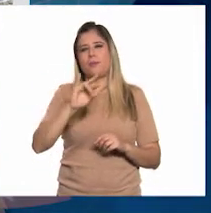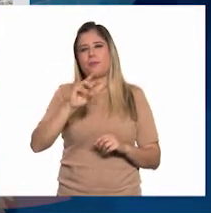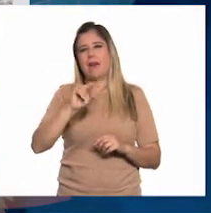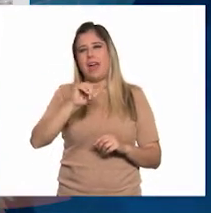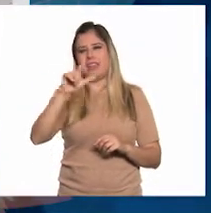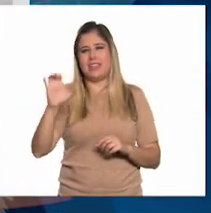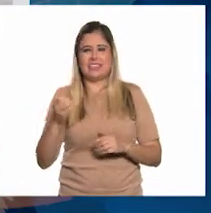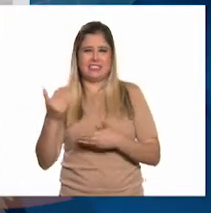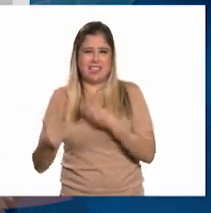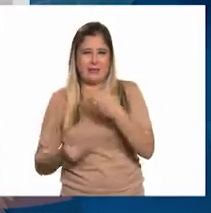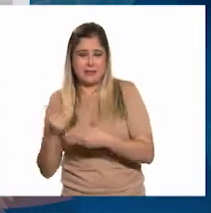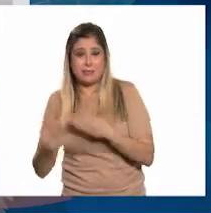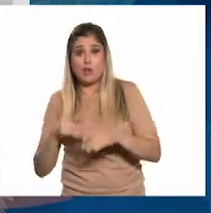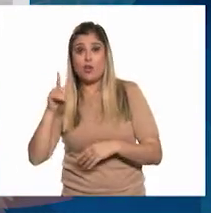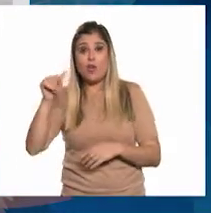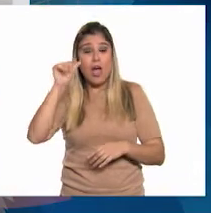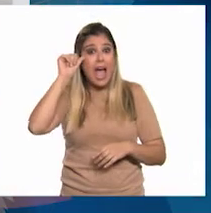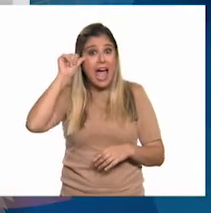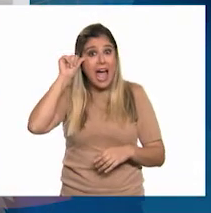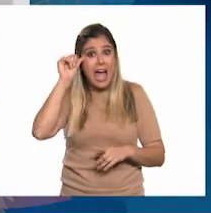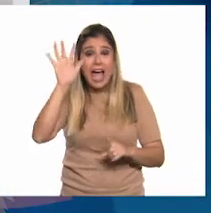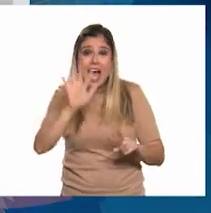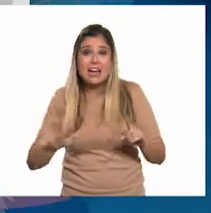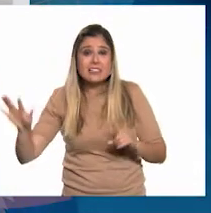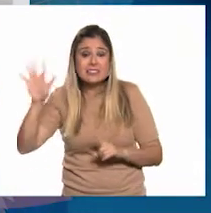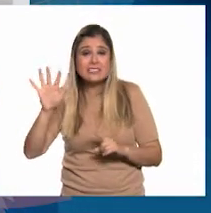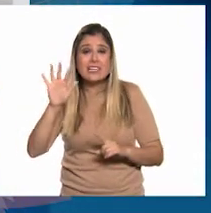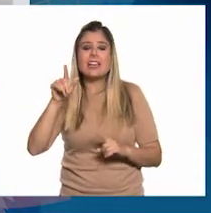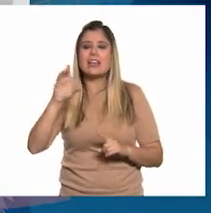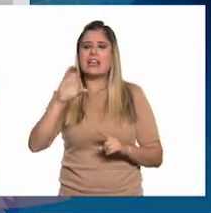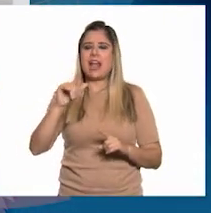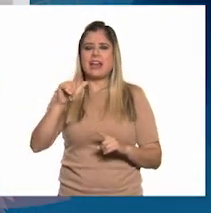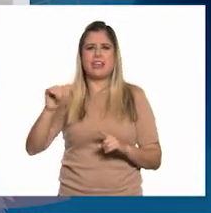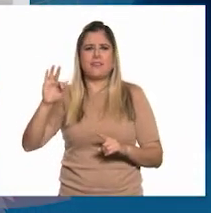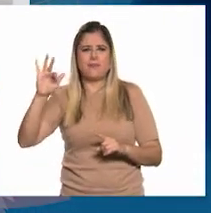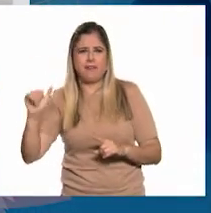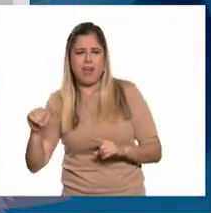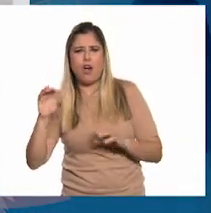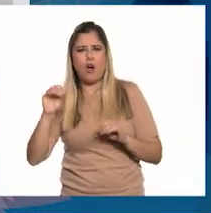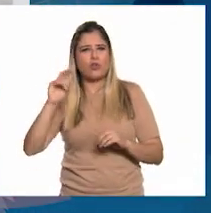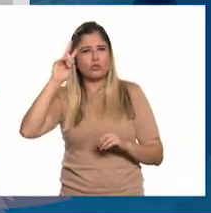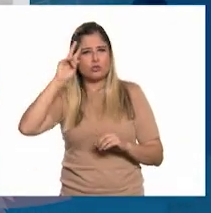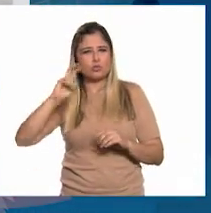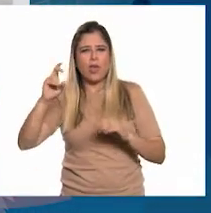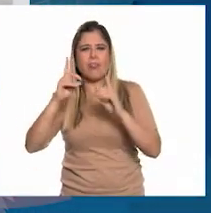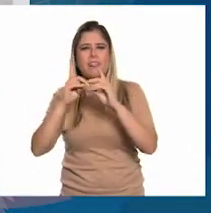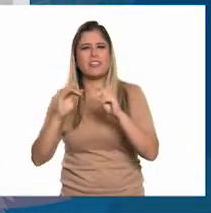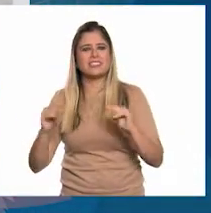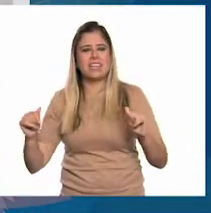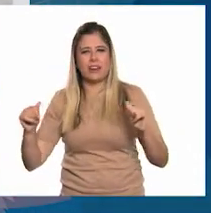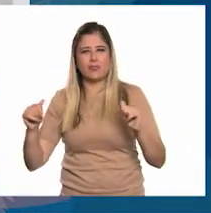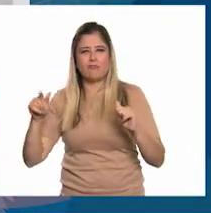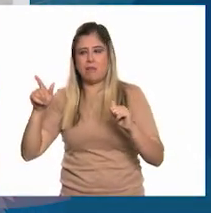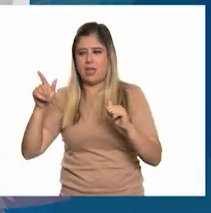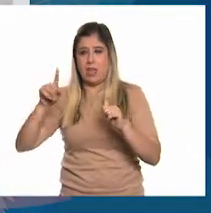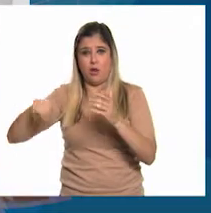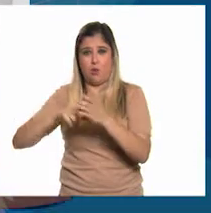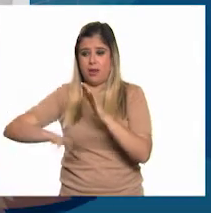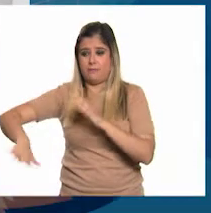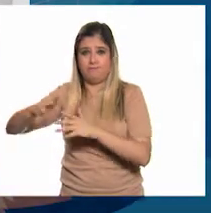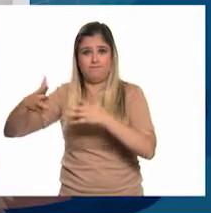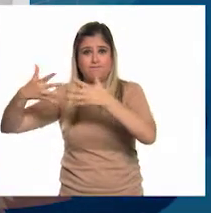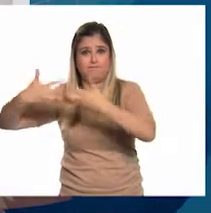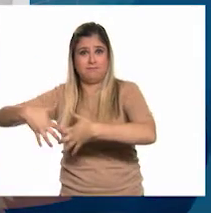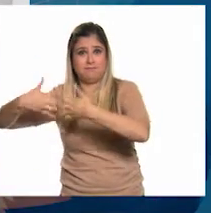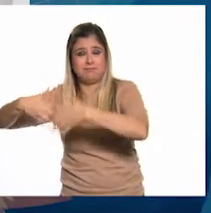En Asia, podemos mencionar a el Kisad Khalifa o Sueño del Desierto, una zona industrial